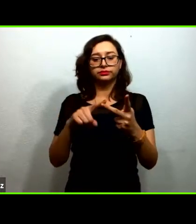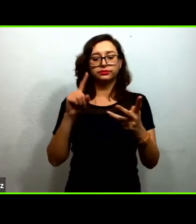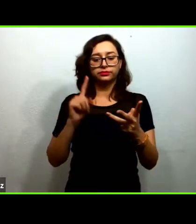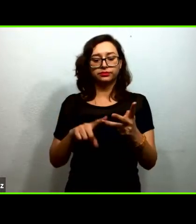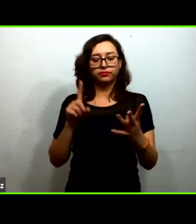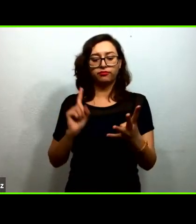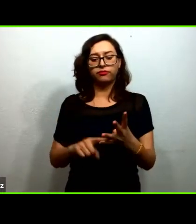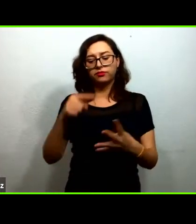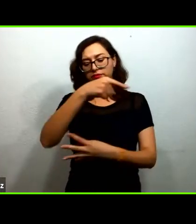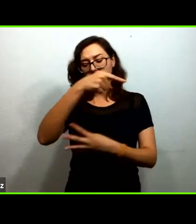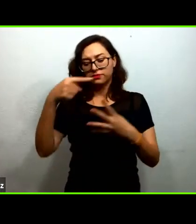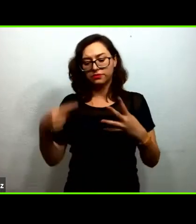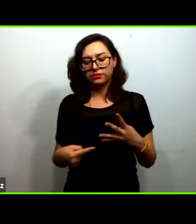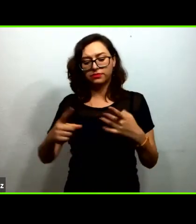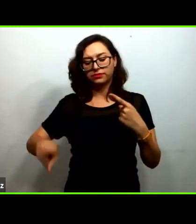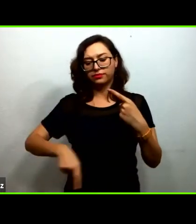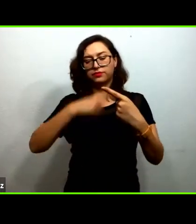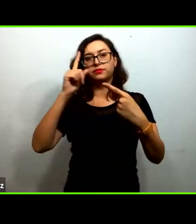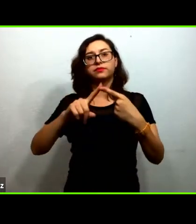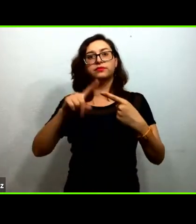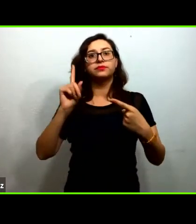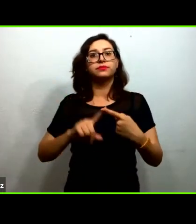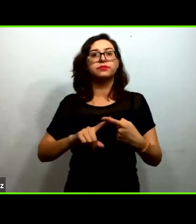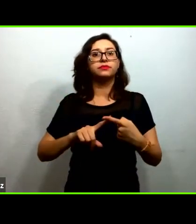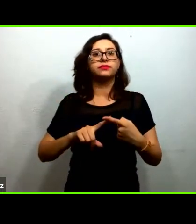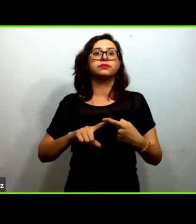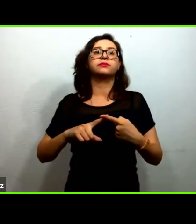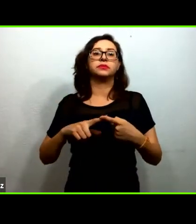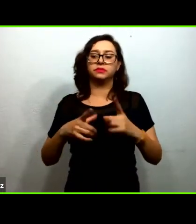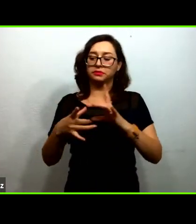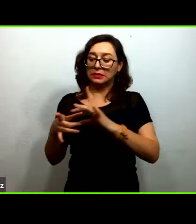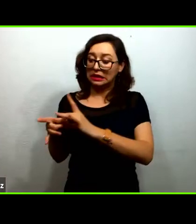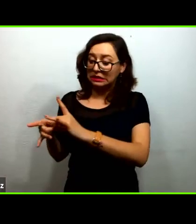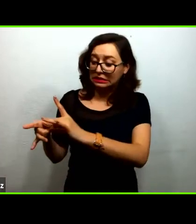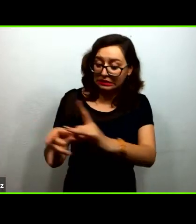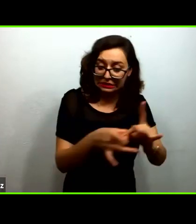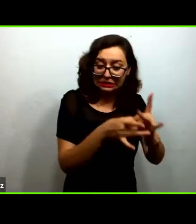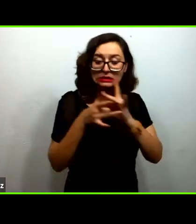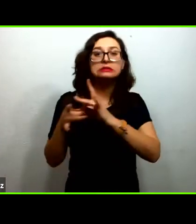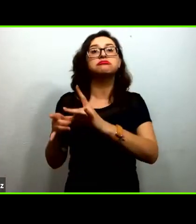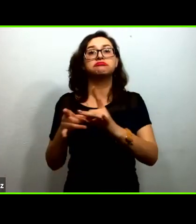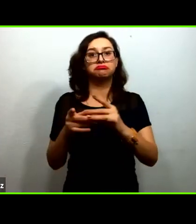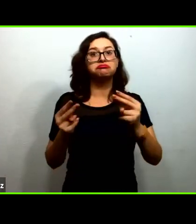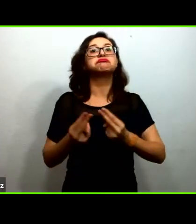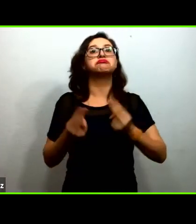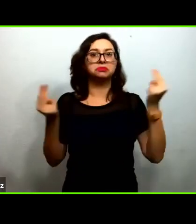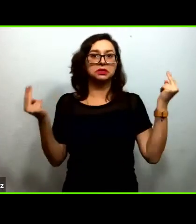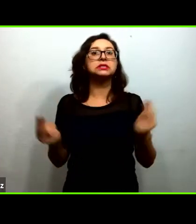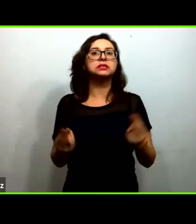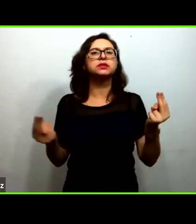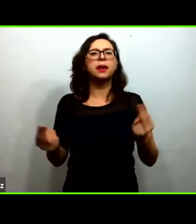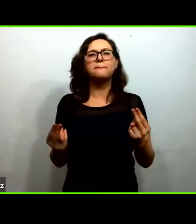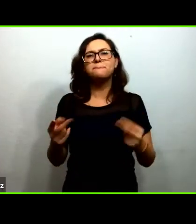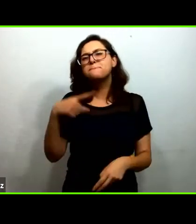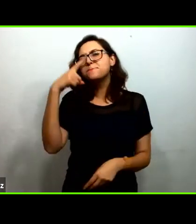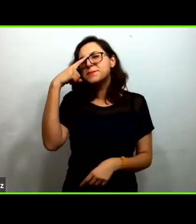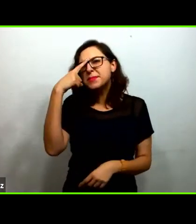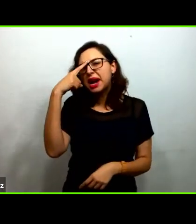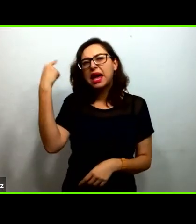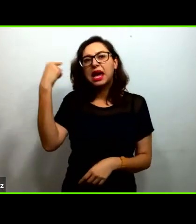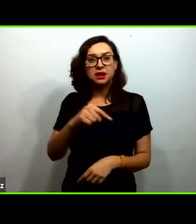que las alianzas son necesarias no solamente por la necesidad de optimizar recursos